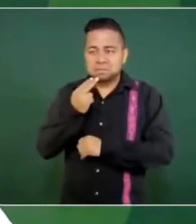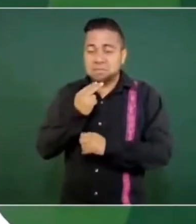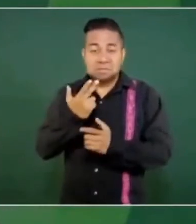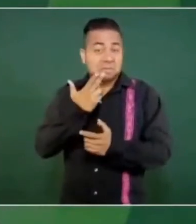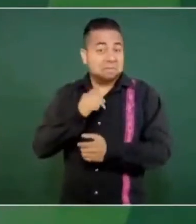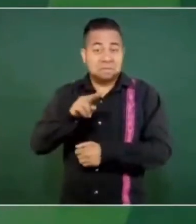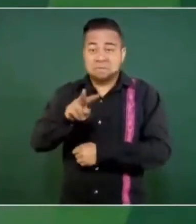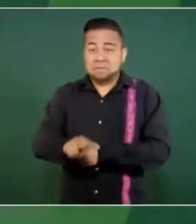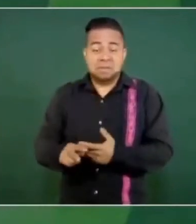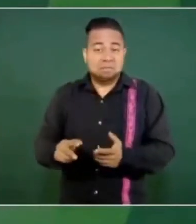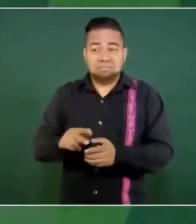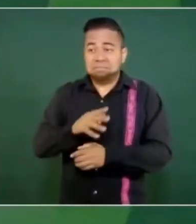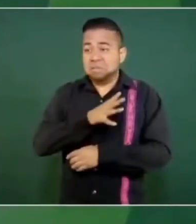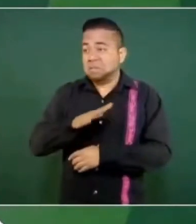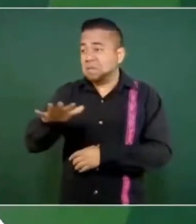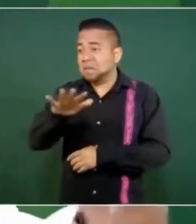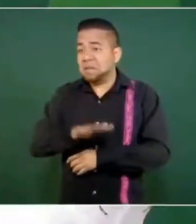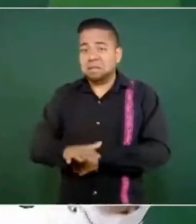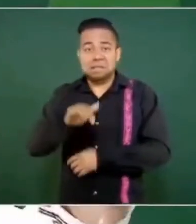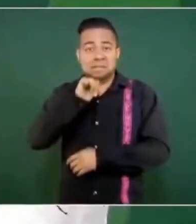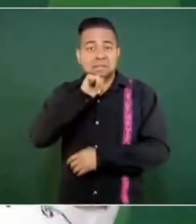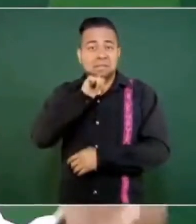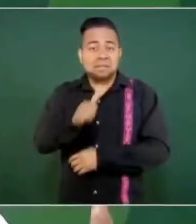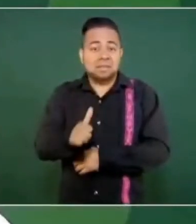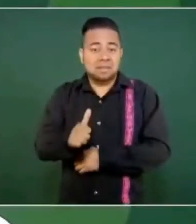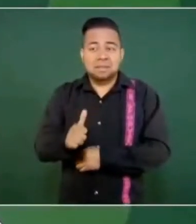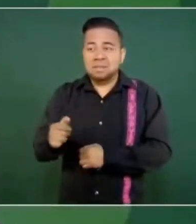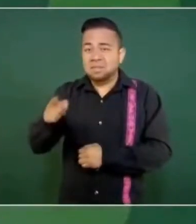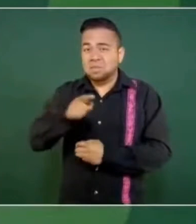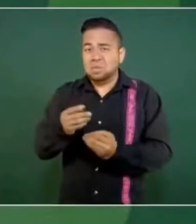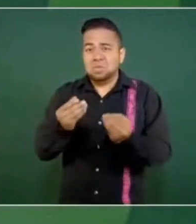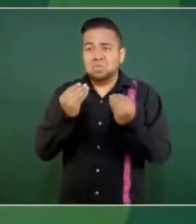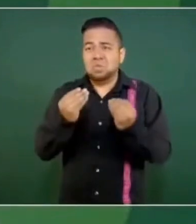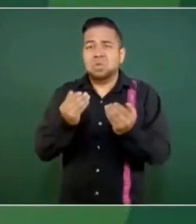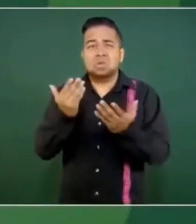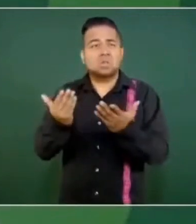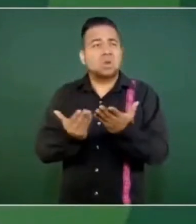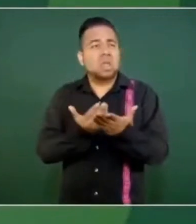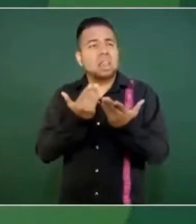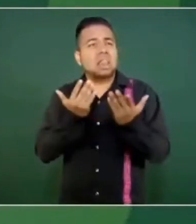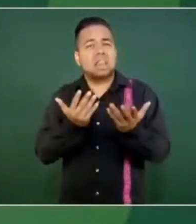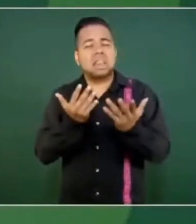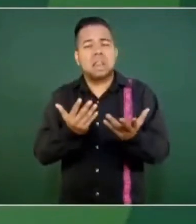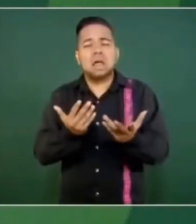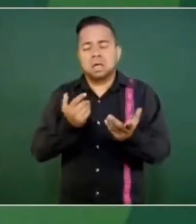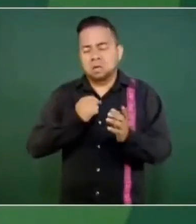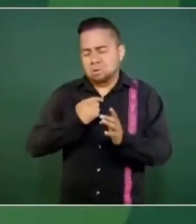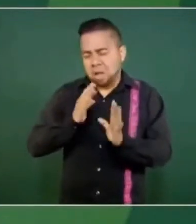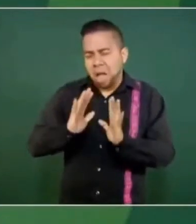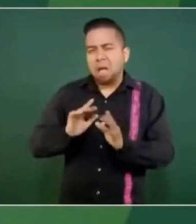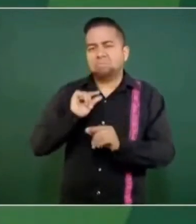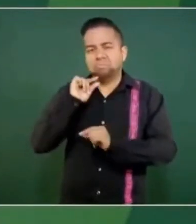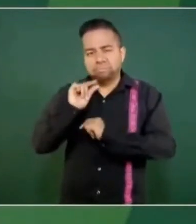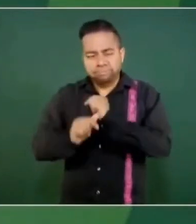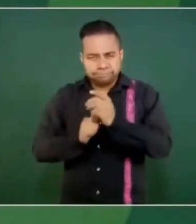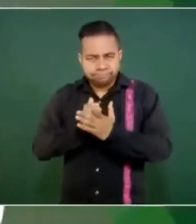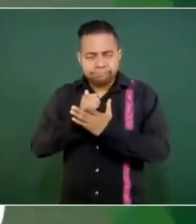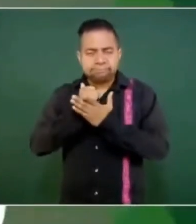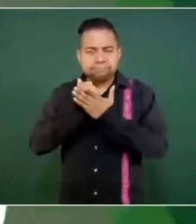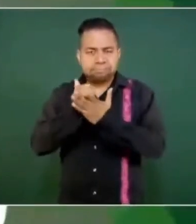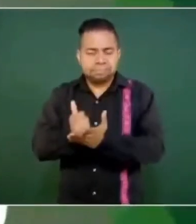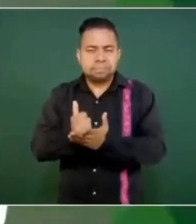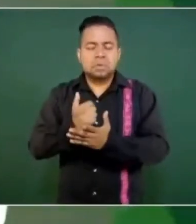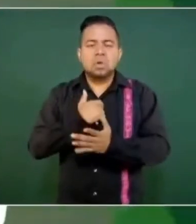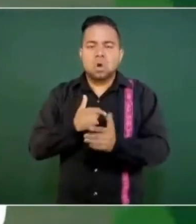que hay muchas demandas y vamos a